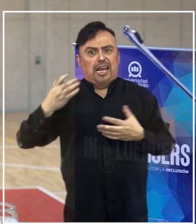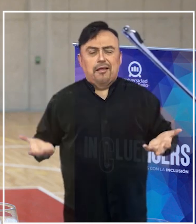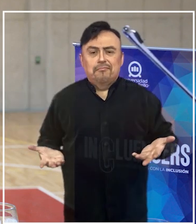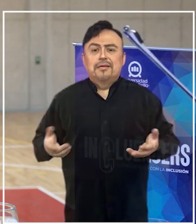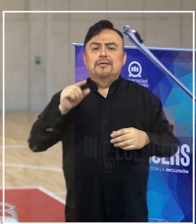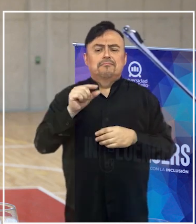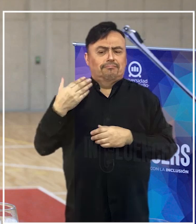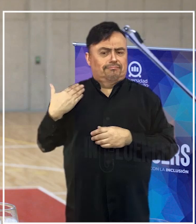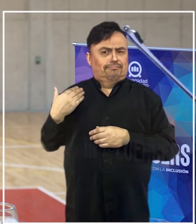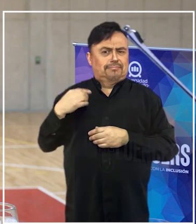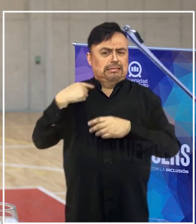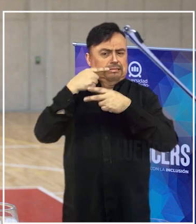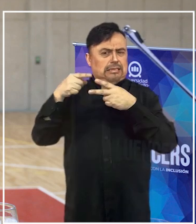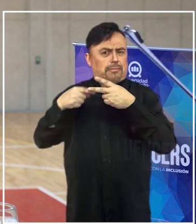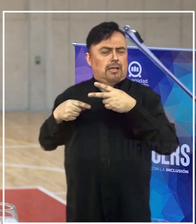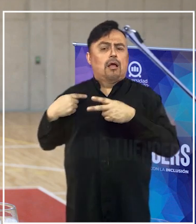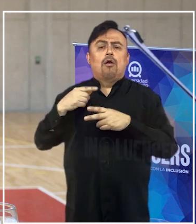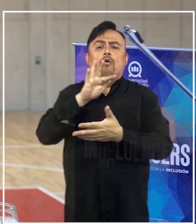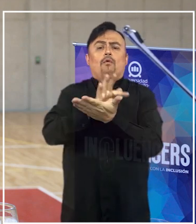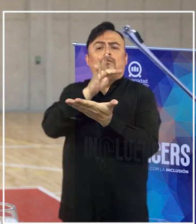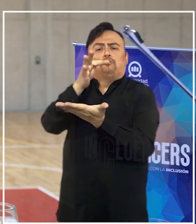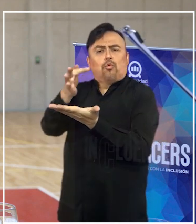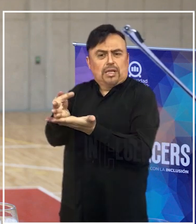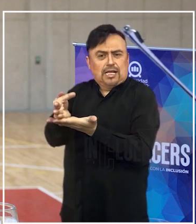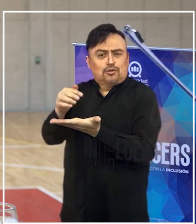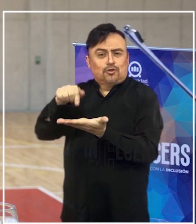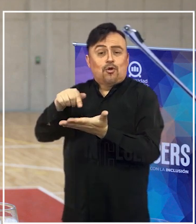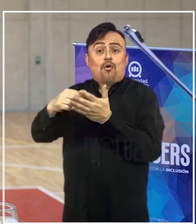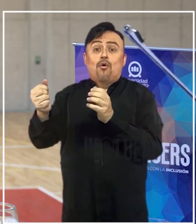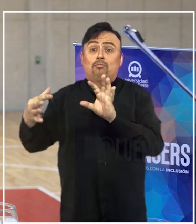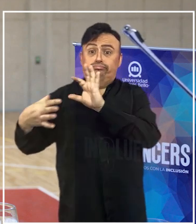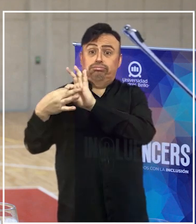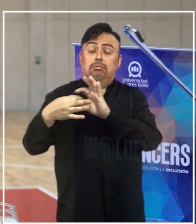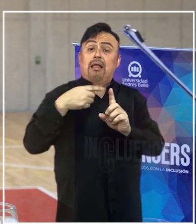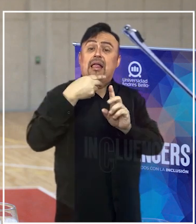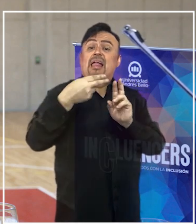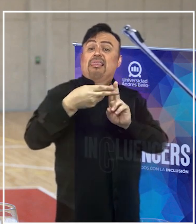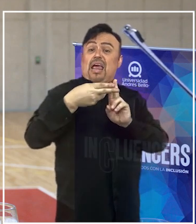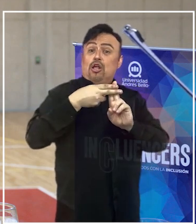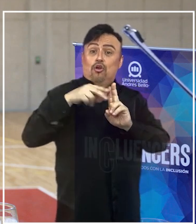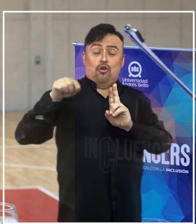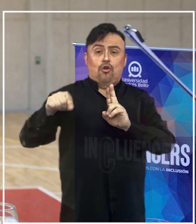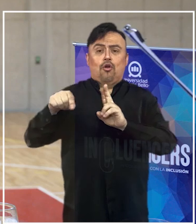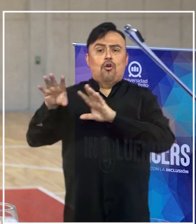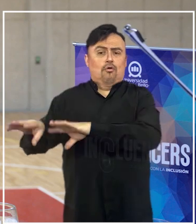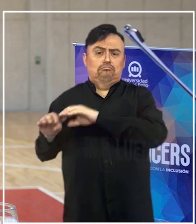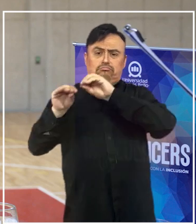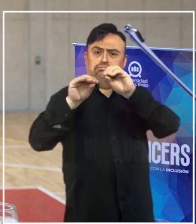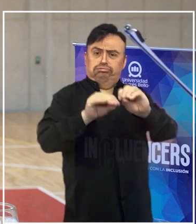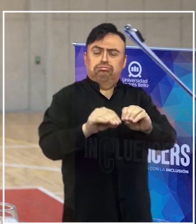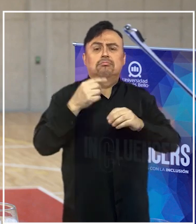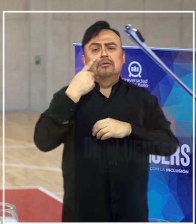Veía hace pocas semanas atrás una fundación que junto a Teletón trasladaron a niños y niñas